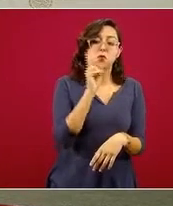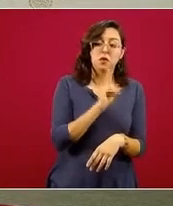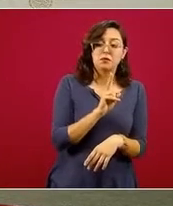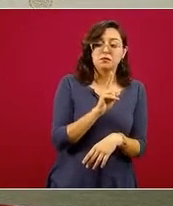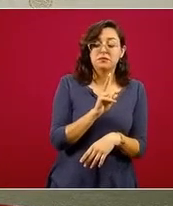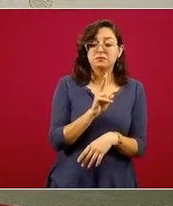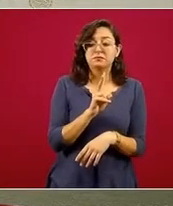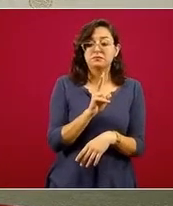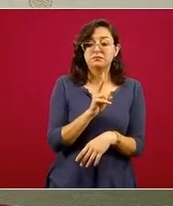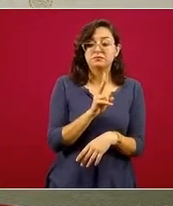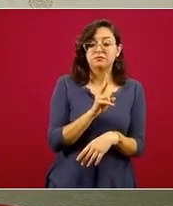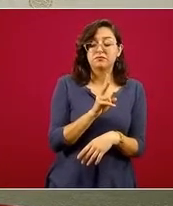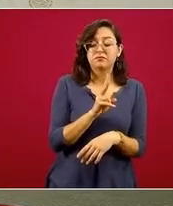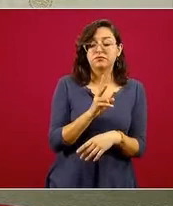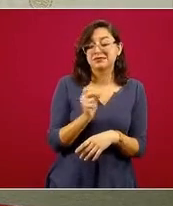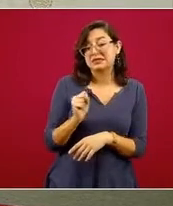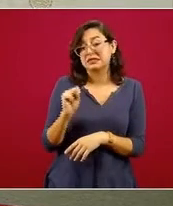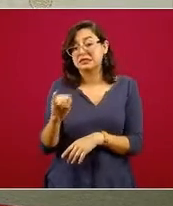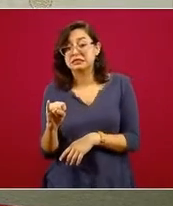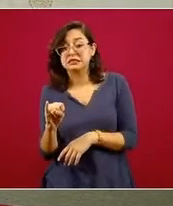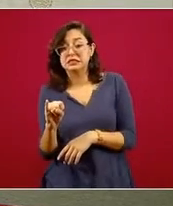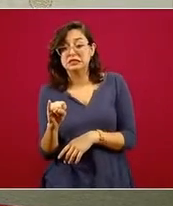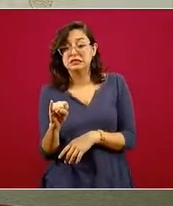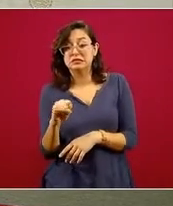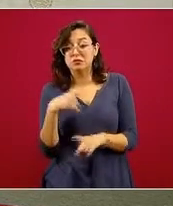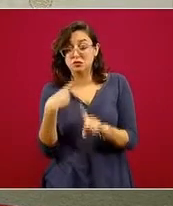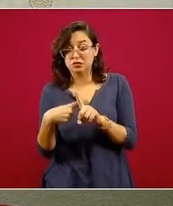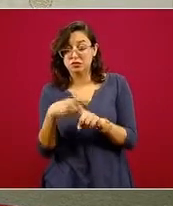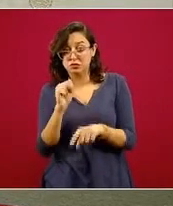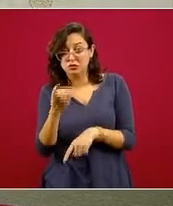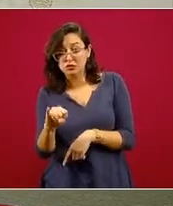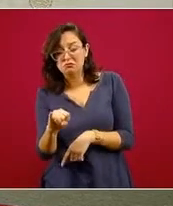positiva es menor,